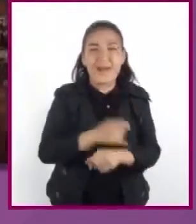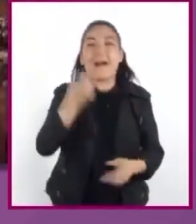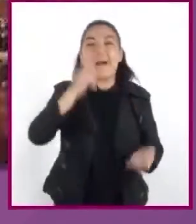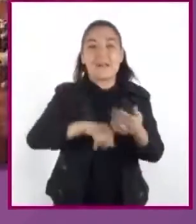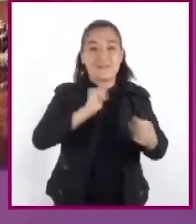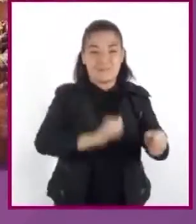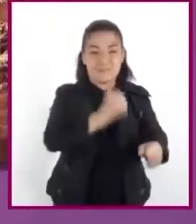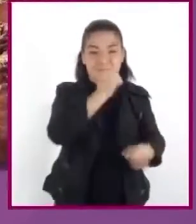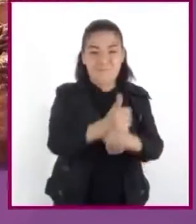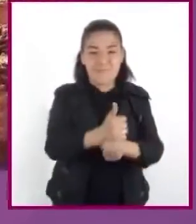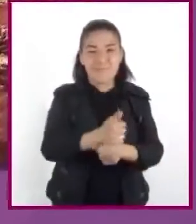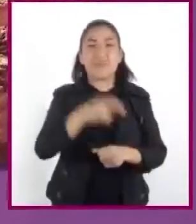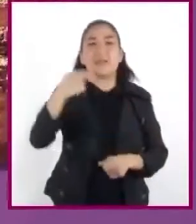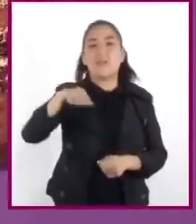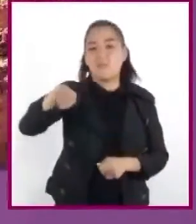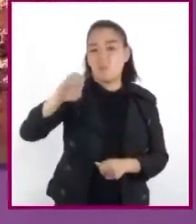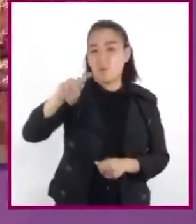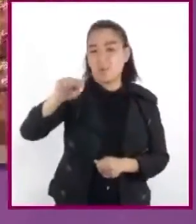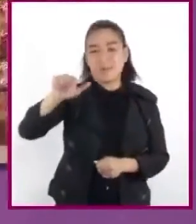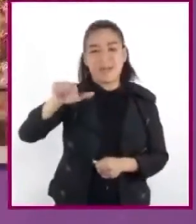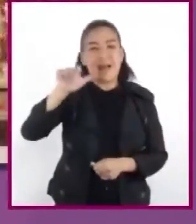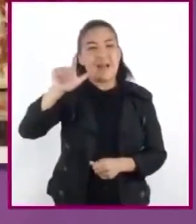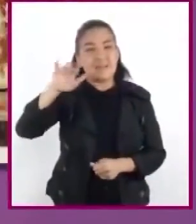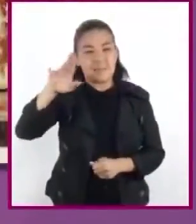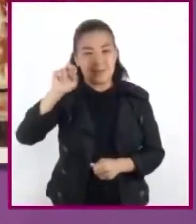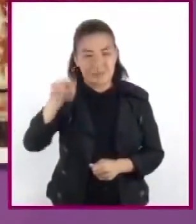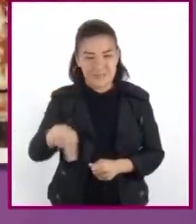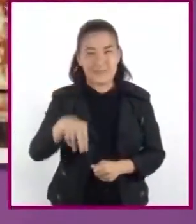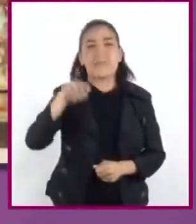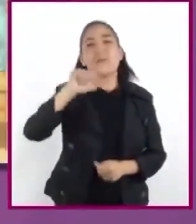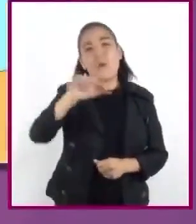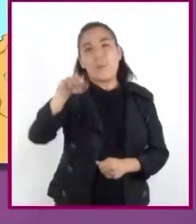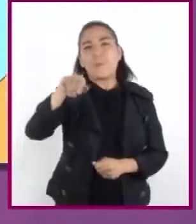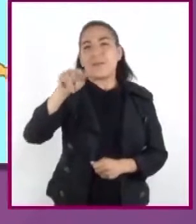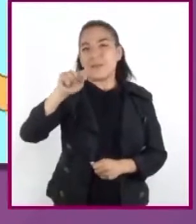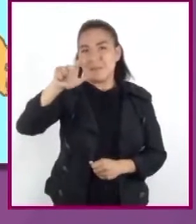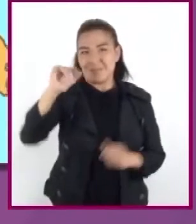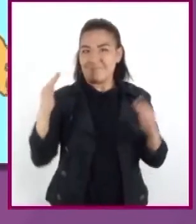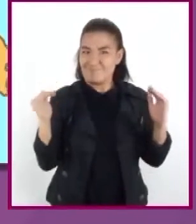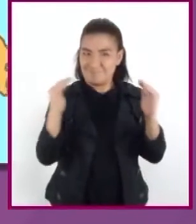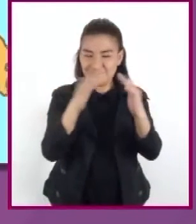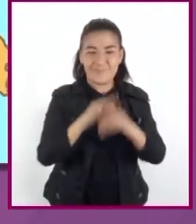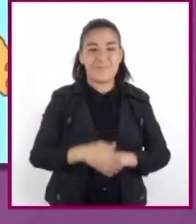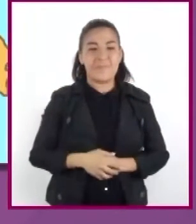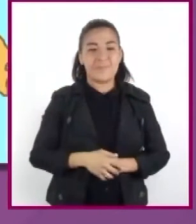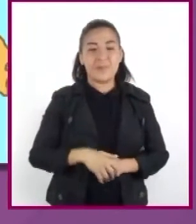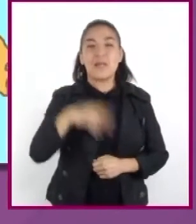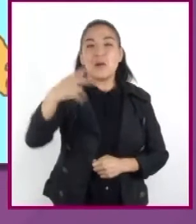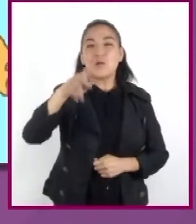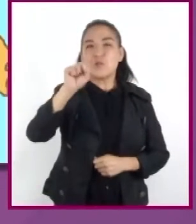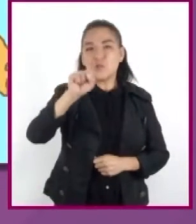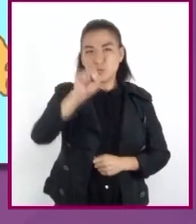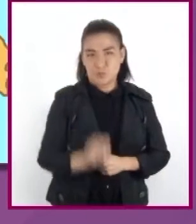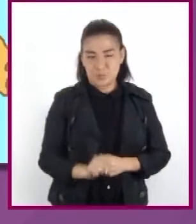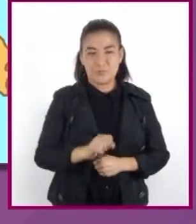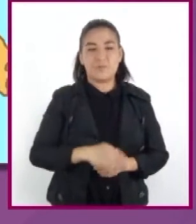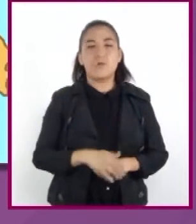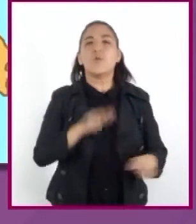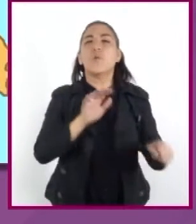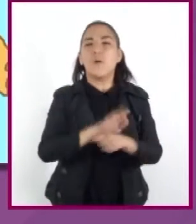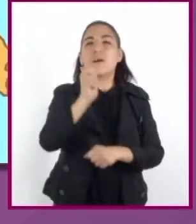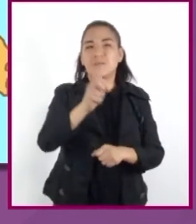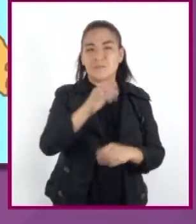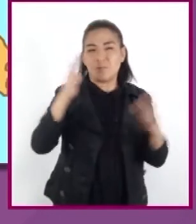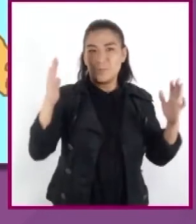asentamientos se encuentran Montalbán y Mitla. Área sureste A esta zona pertenece la